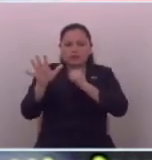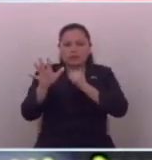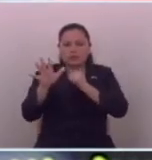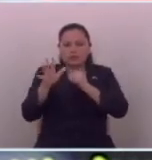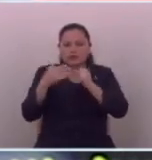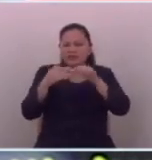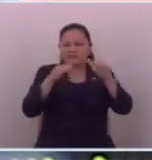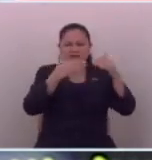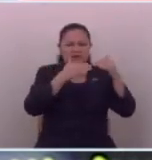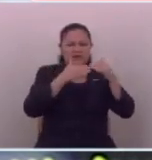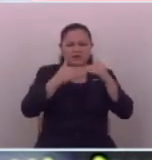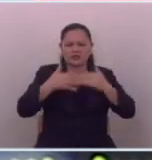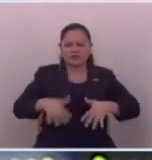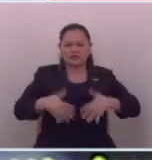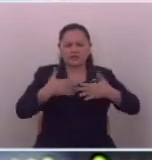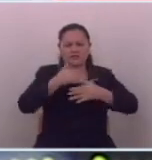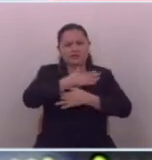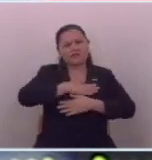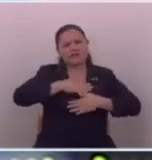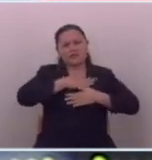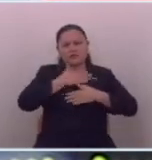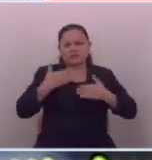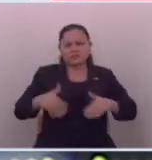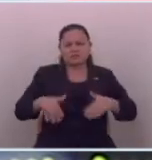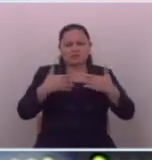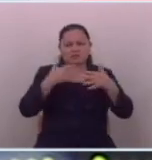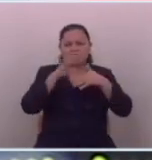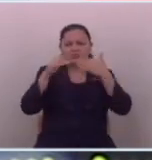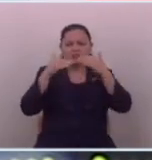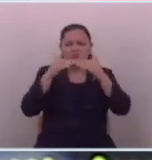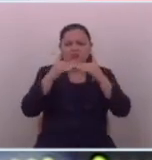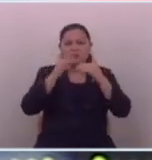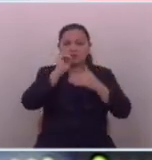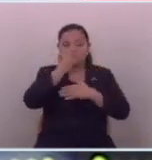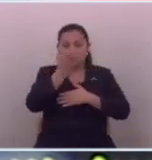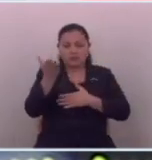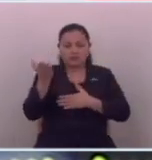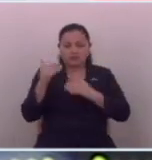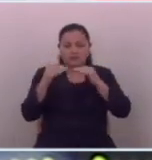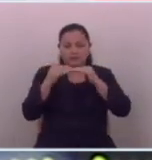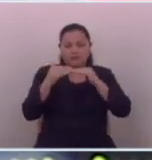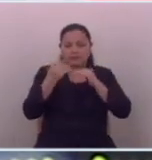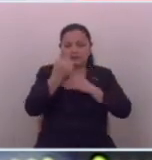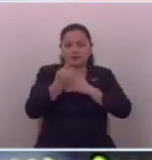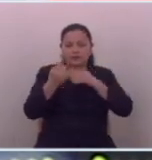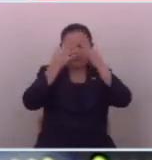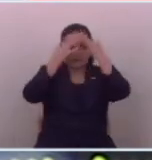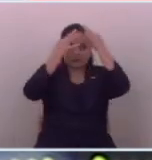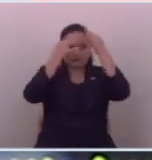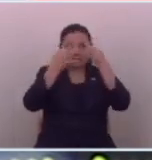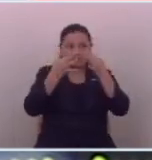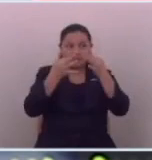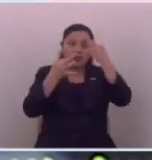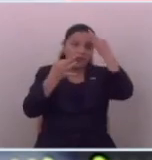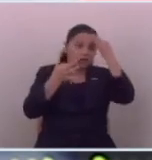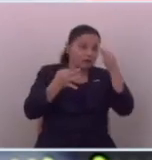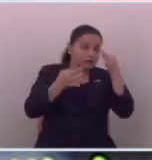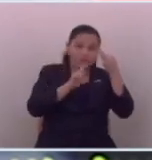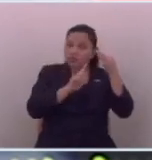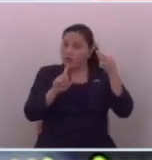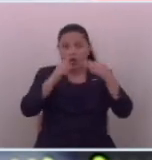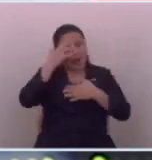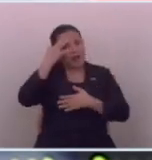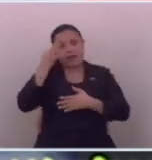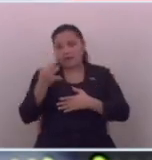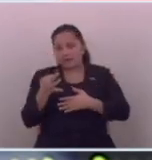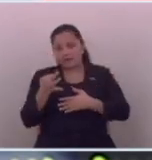jocosa una manera divertida y como bien dicen ustedes la gente va a decidir que cree y que no